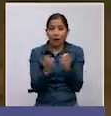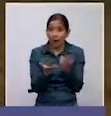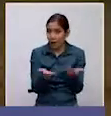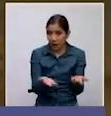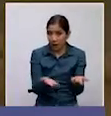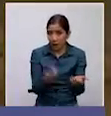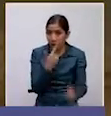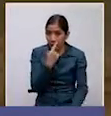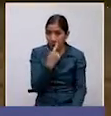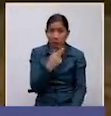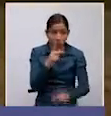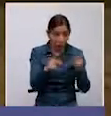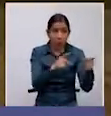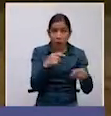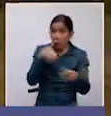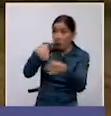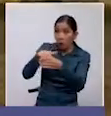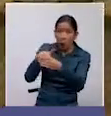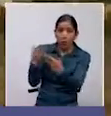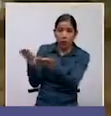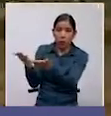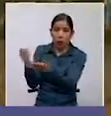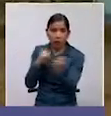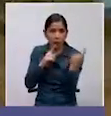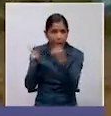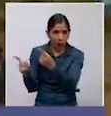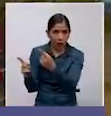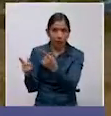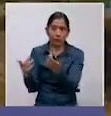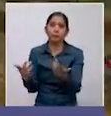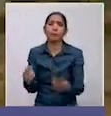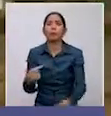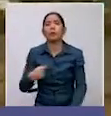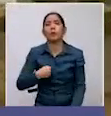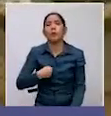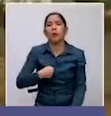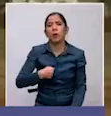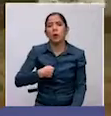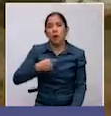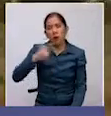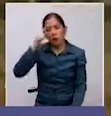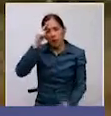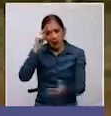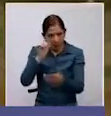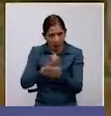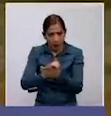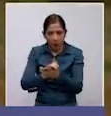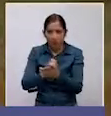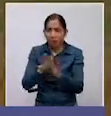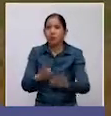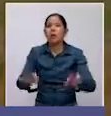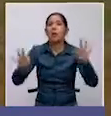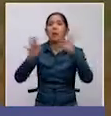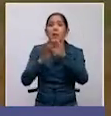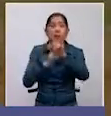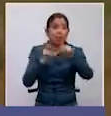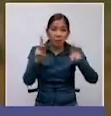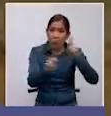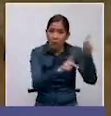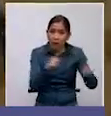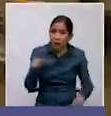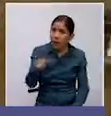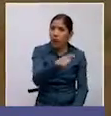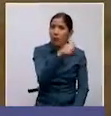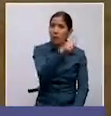mandato que le ha dado el pueblo. Pero yo creo que es importante, ¿no?, que nuestra población saque sus propias